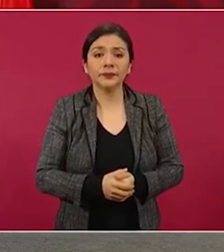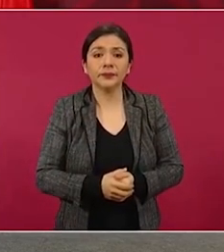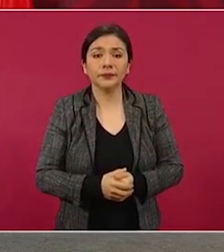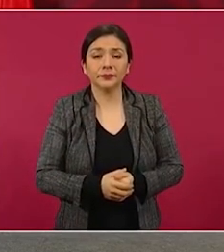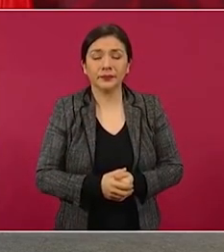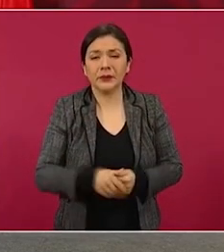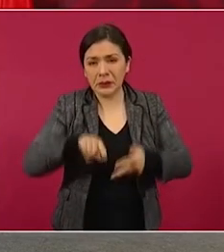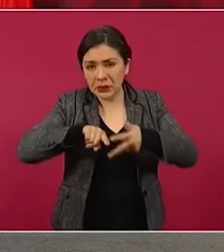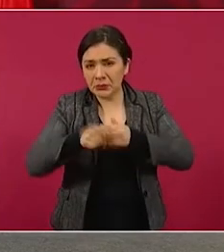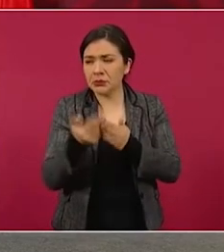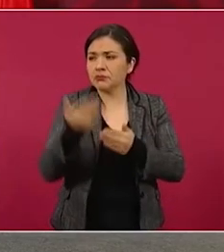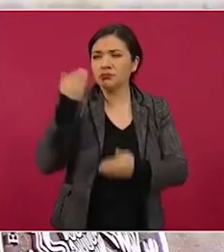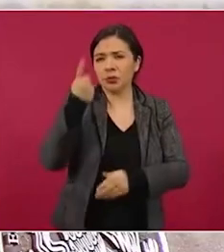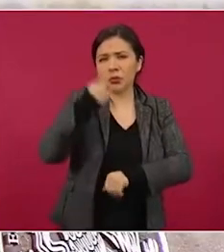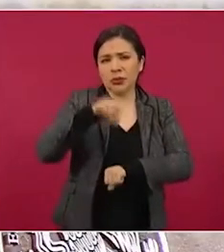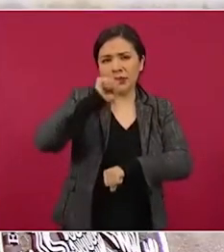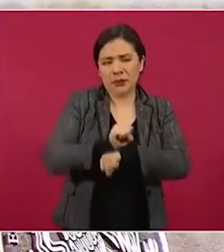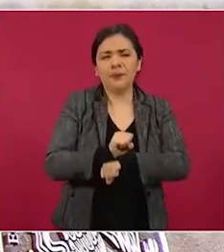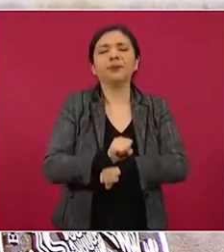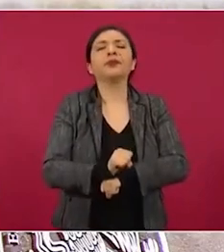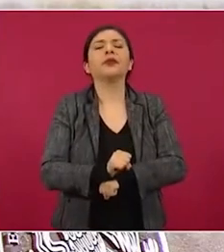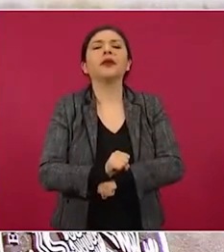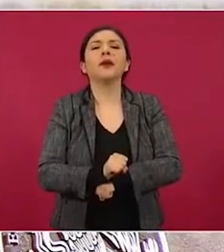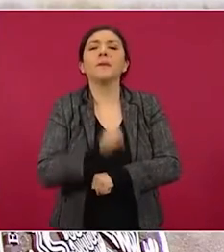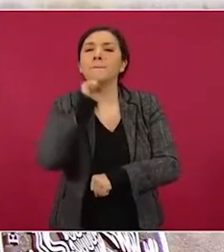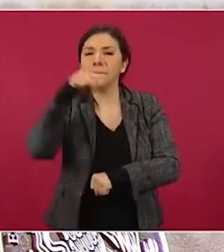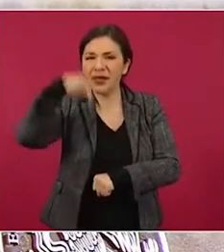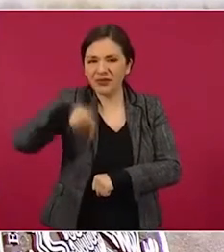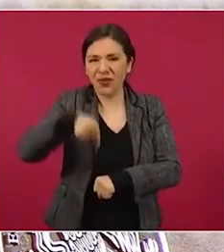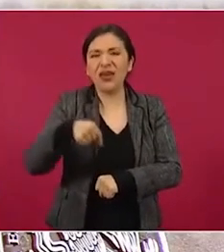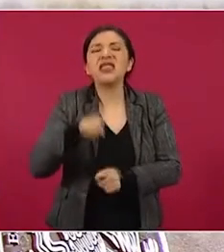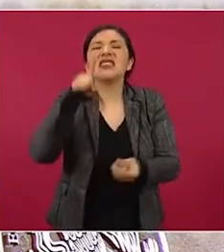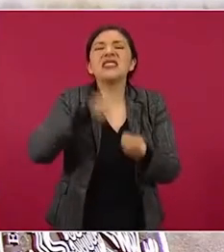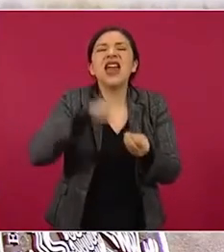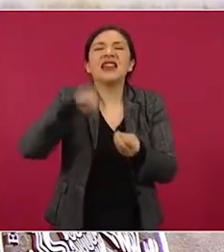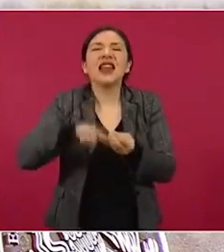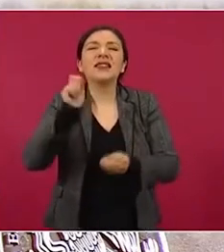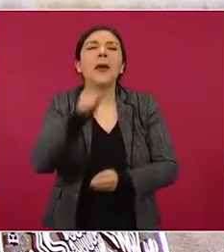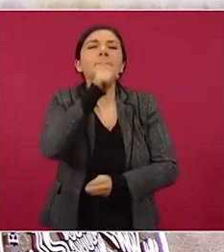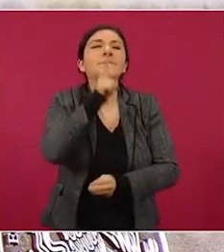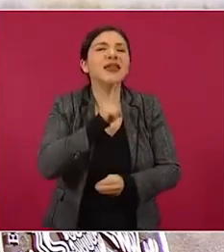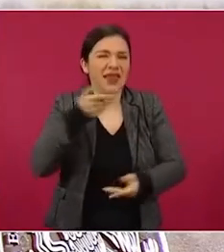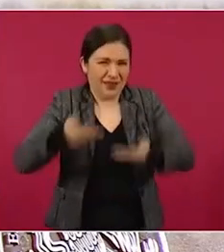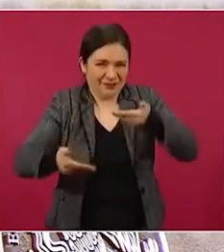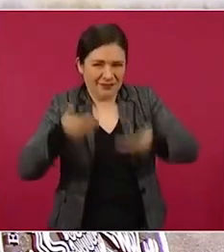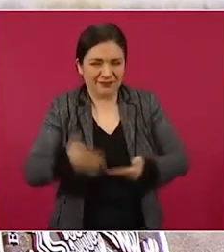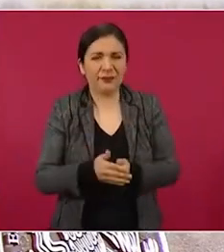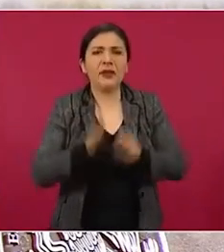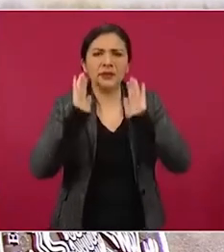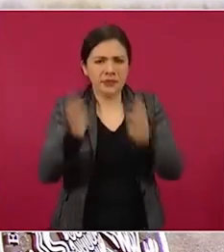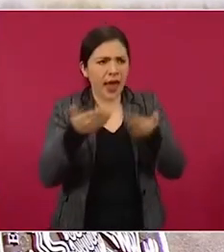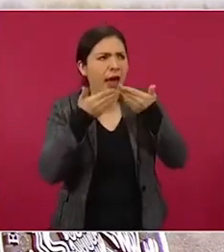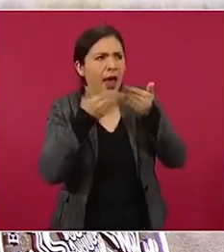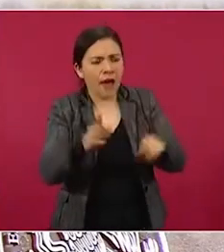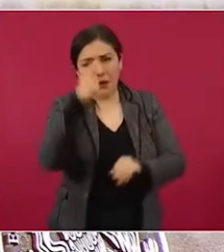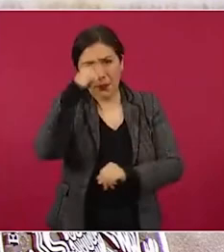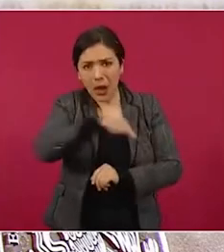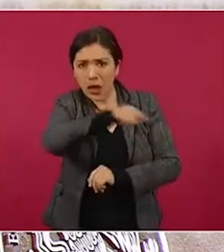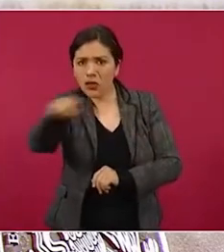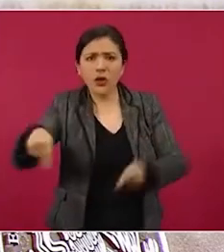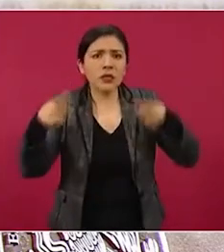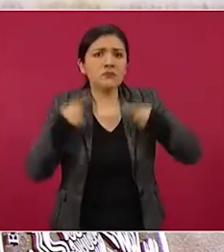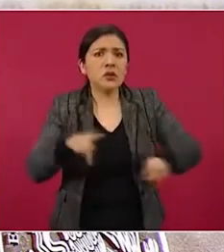Desde la semana pasada, la sección Quiénes Quieren las Mentiras de la Semana abrió el espacio para que todos los ciudadanos